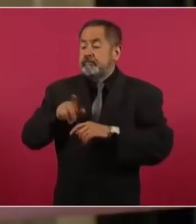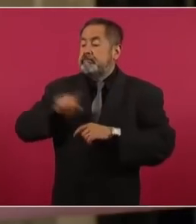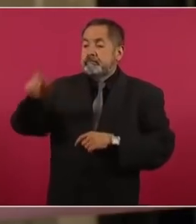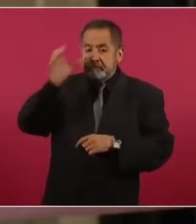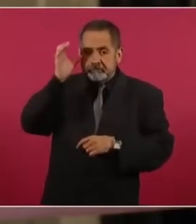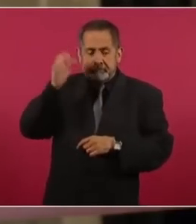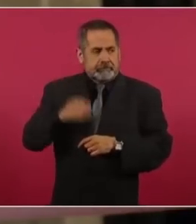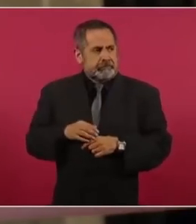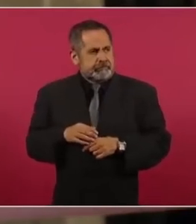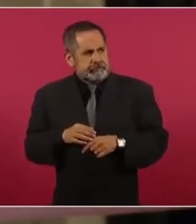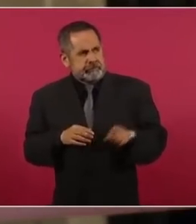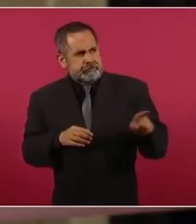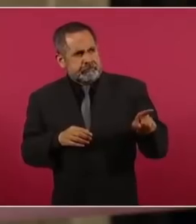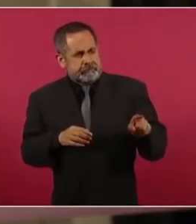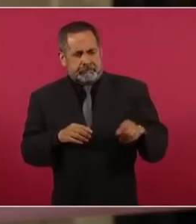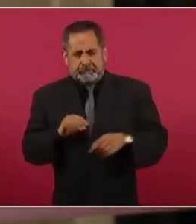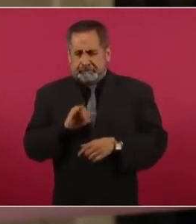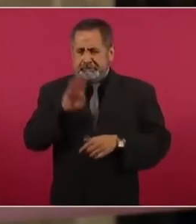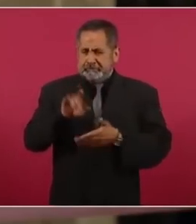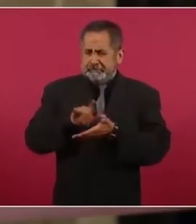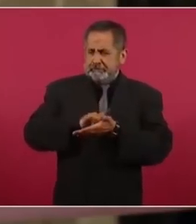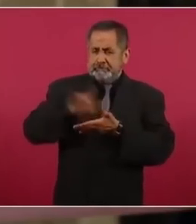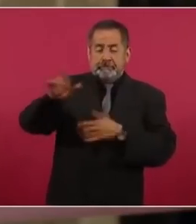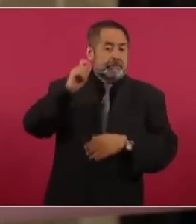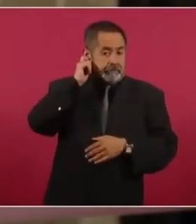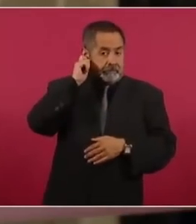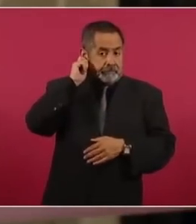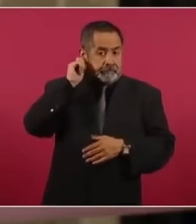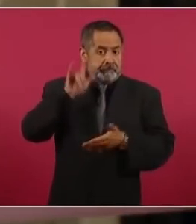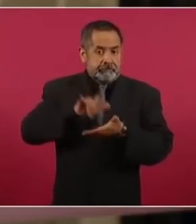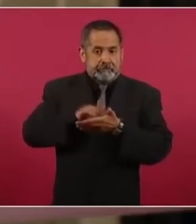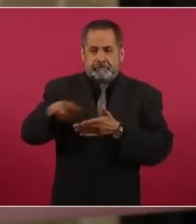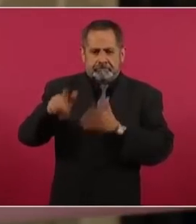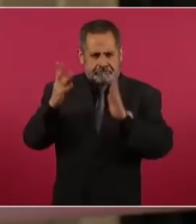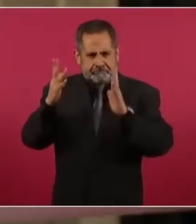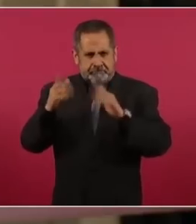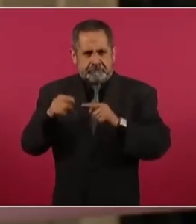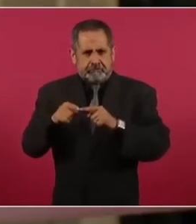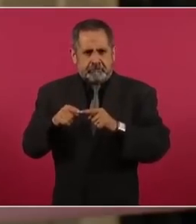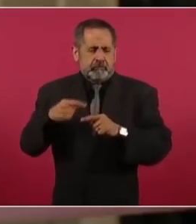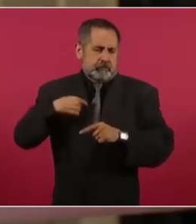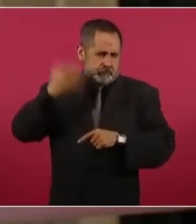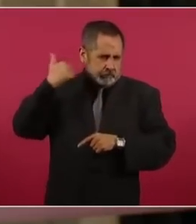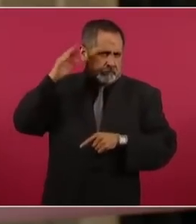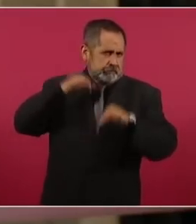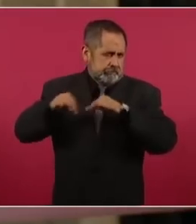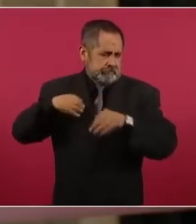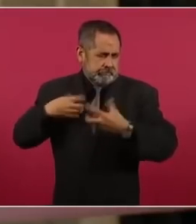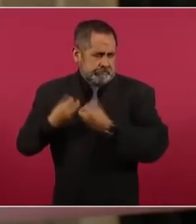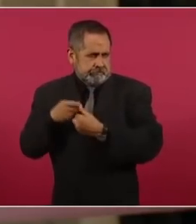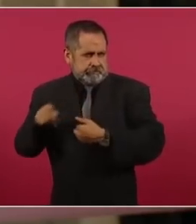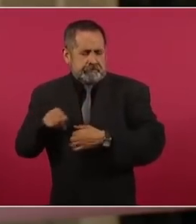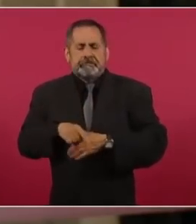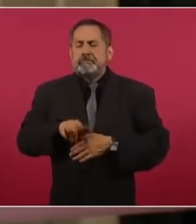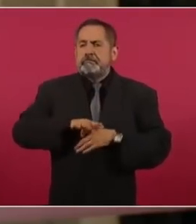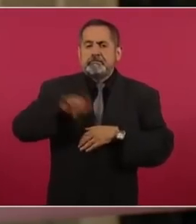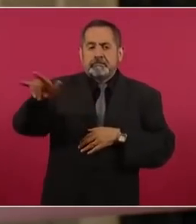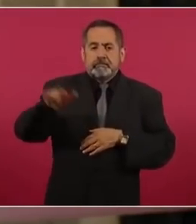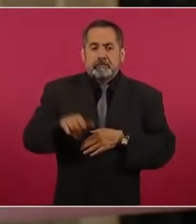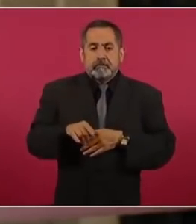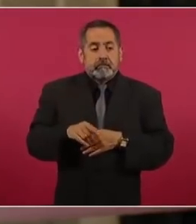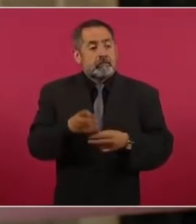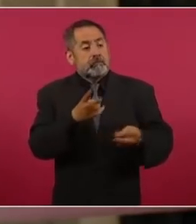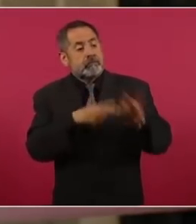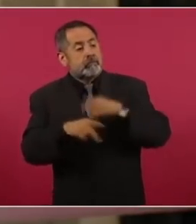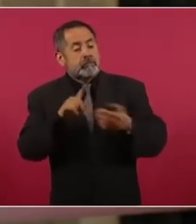súbitamente, a la víspera de que emprendí el viaje, salió de La Paz, Baja California, y lo despedimos, yo trabajaba para Notimex entonces, se presentó el señor